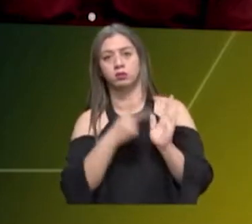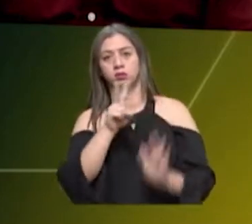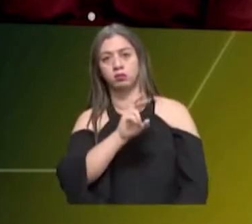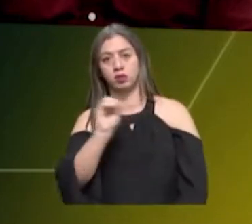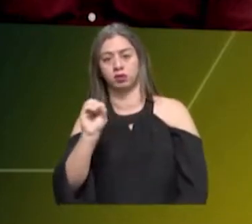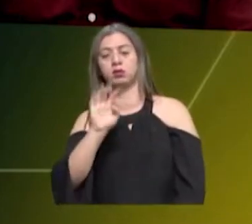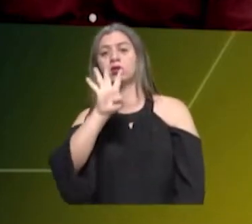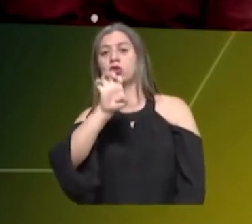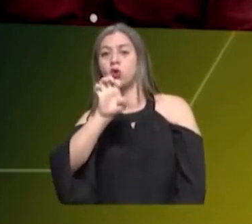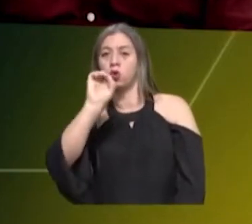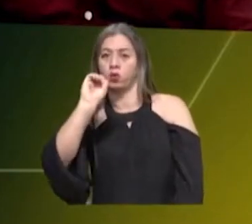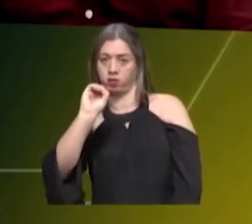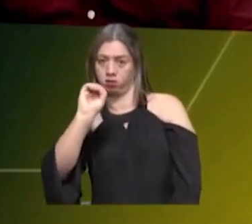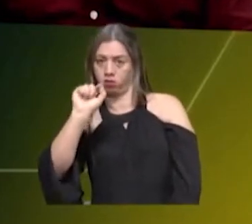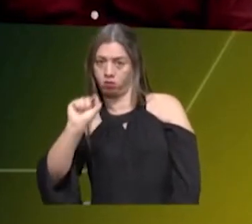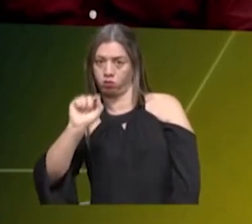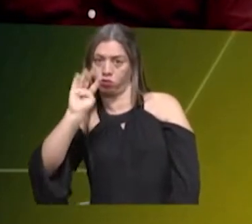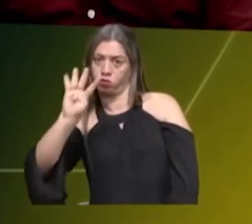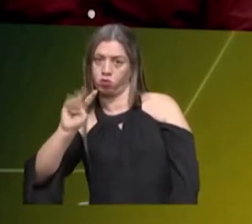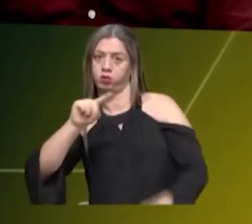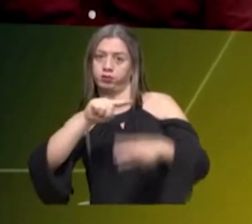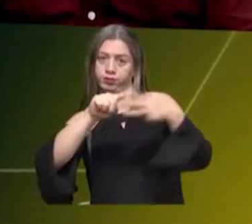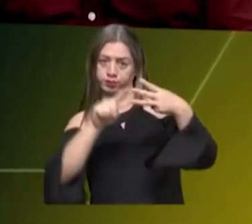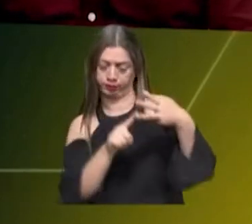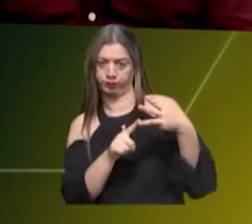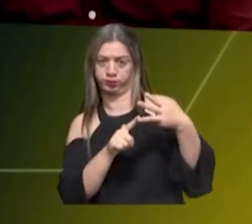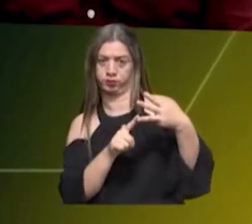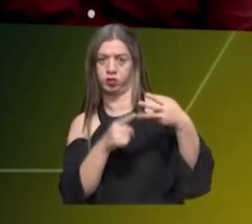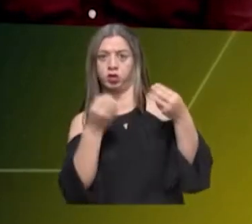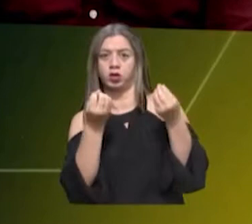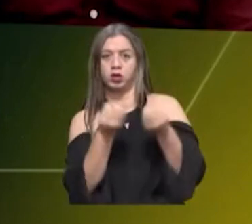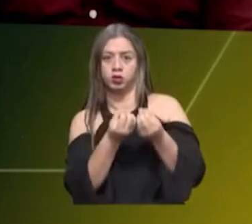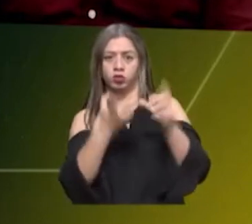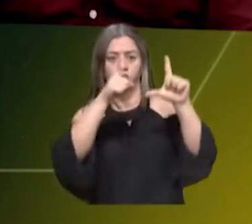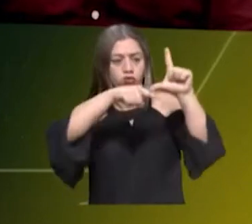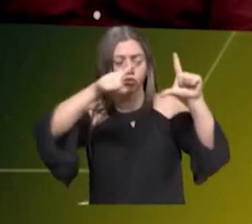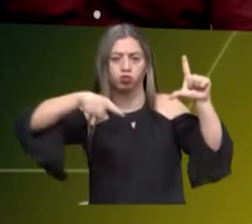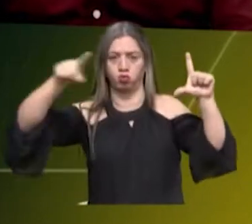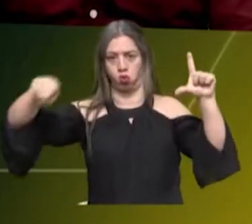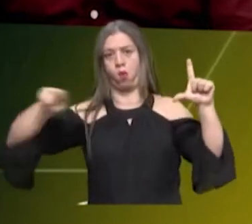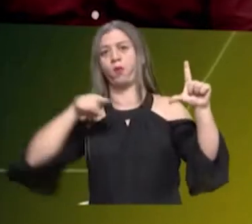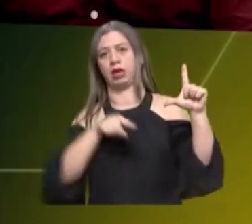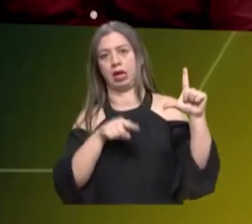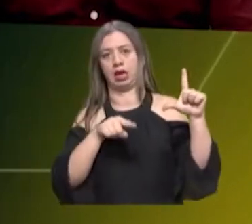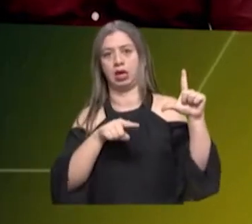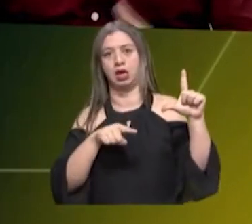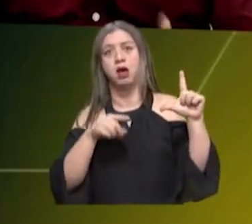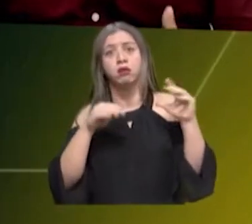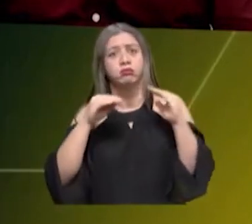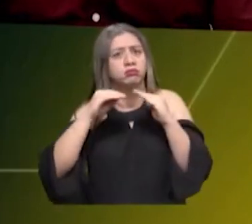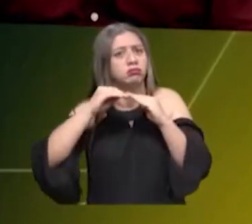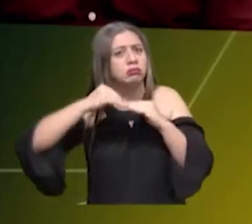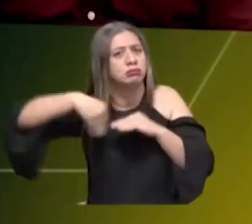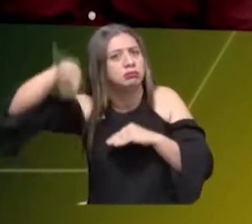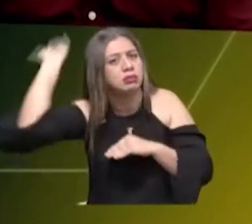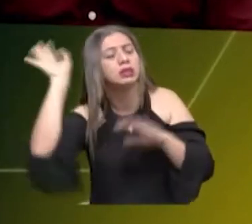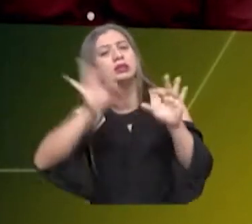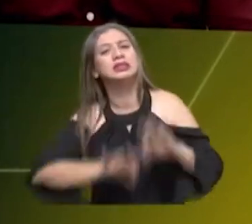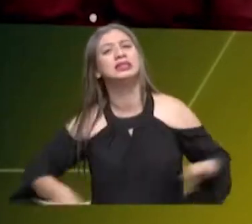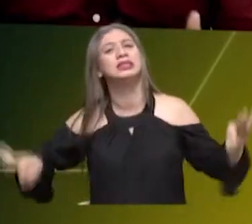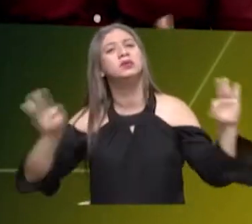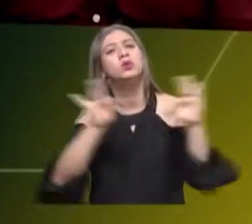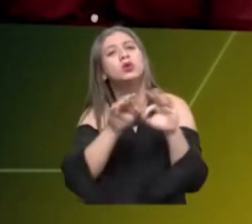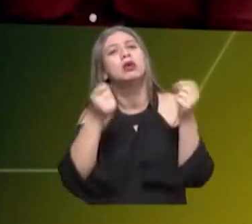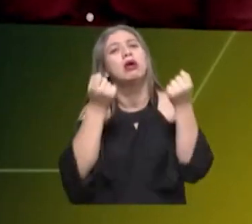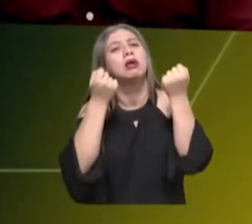cumplimiento del 90.4%. Eso con respecto a las cifras. Pero, digamos que lo más importante es entender lo